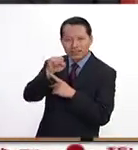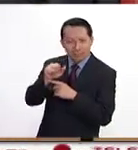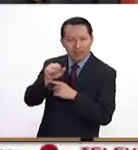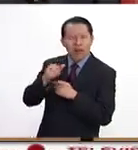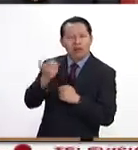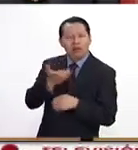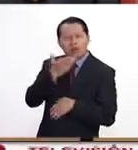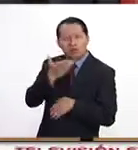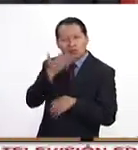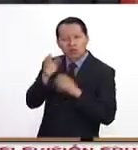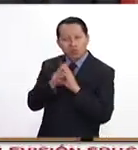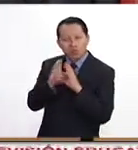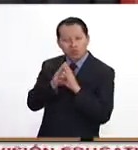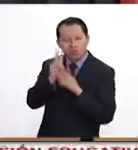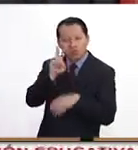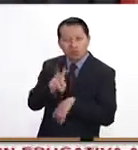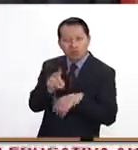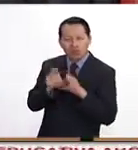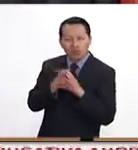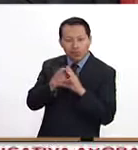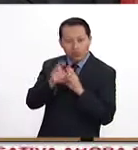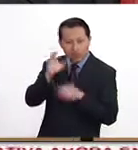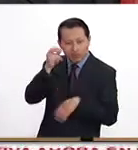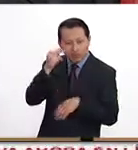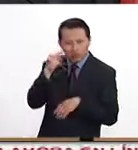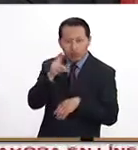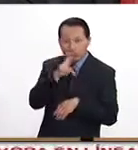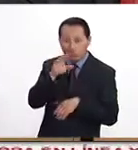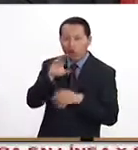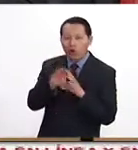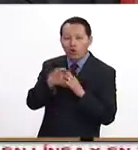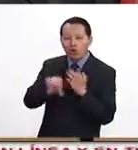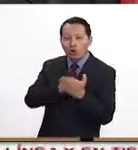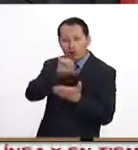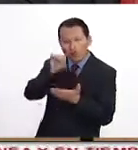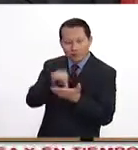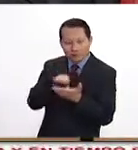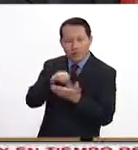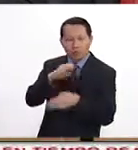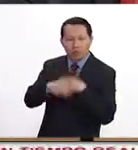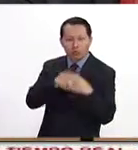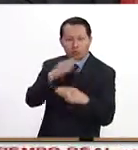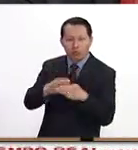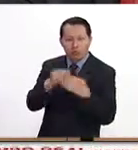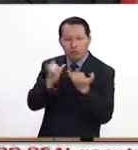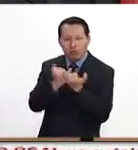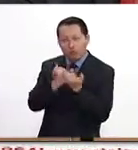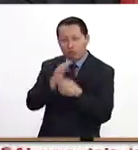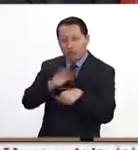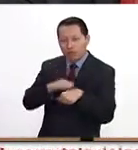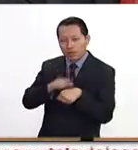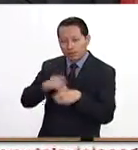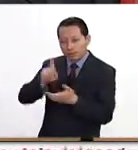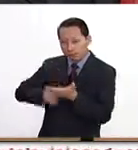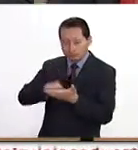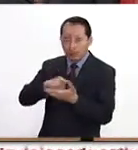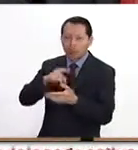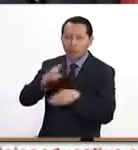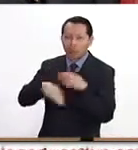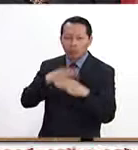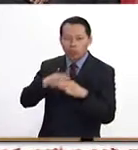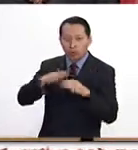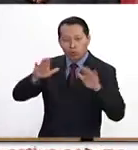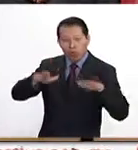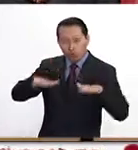a visualizarse a lo mejor como los chinos, a lo mejor como los rusos, como un centro, un epicentro del mundo y por supuesto más dentro del mundo musulmán.